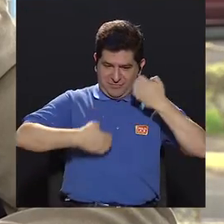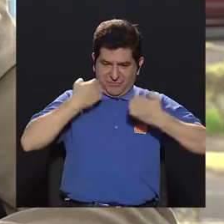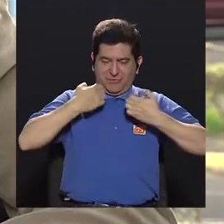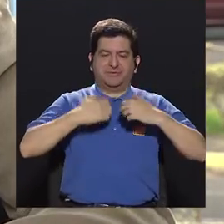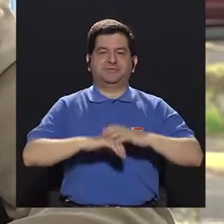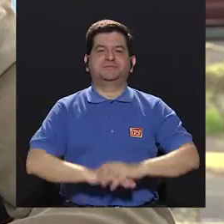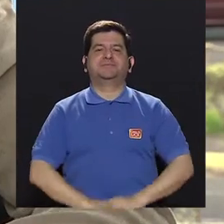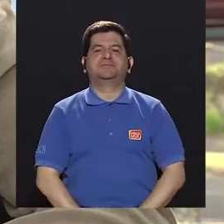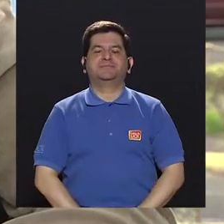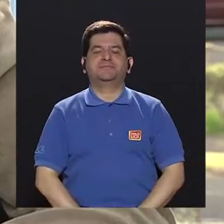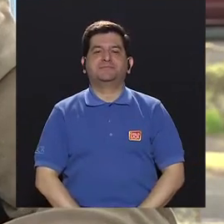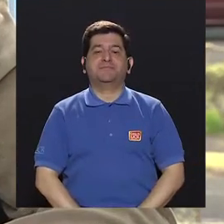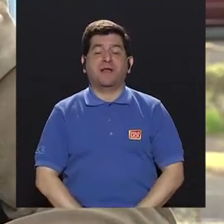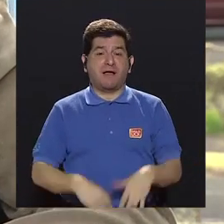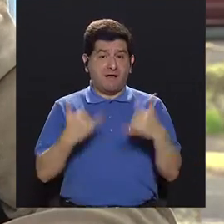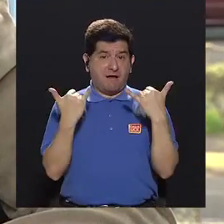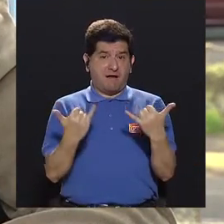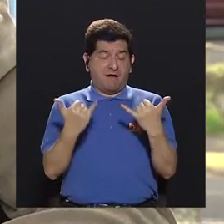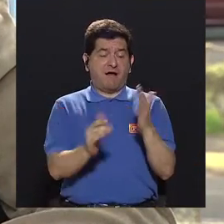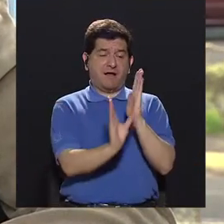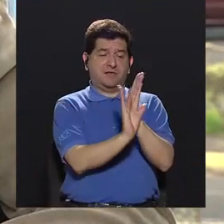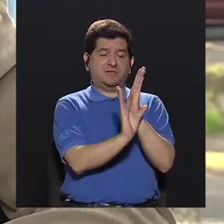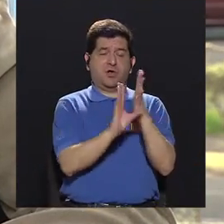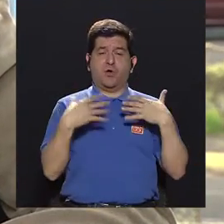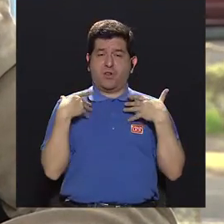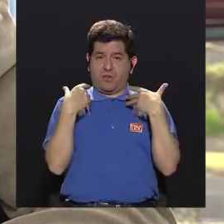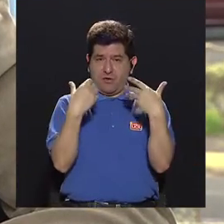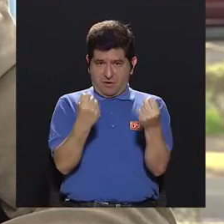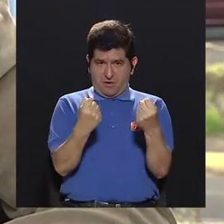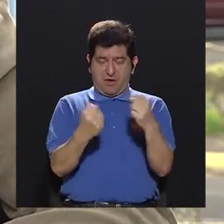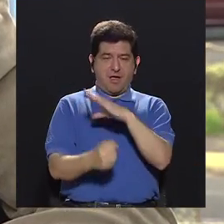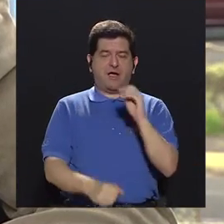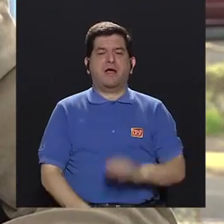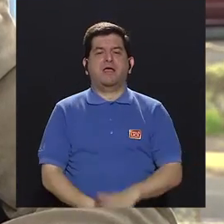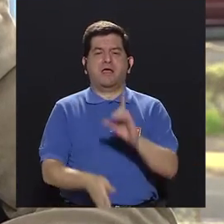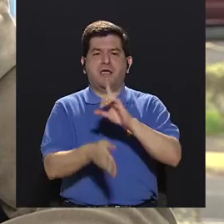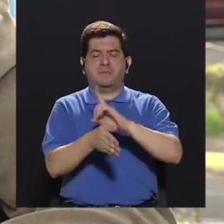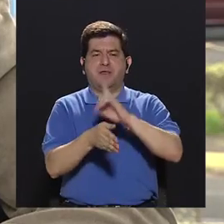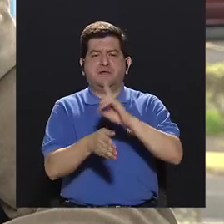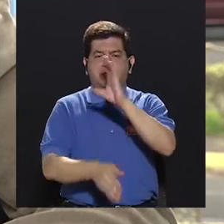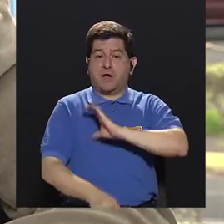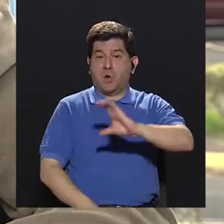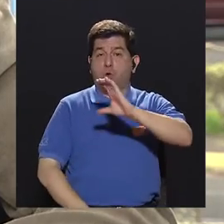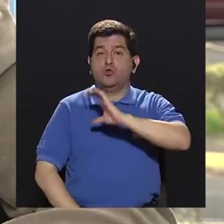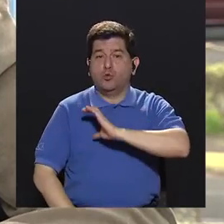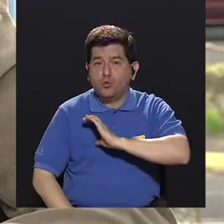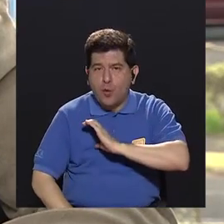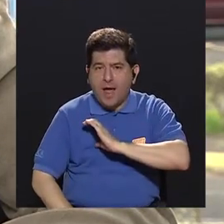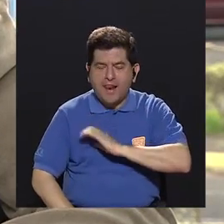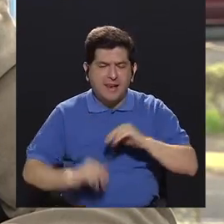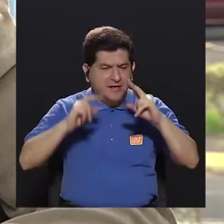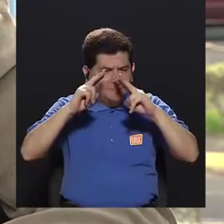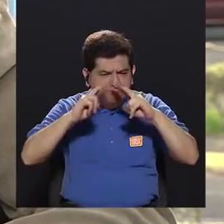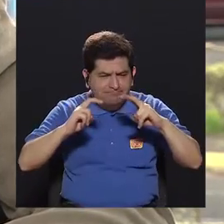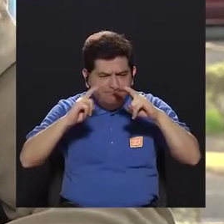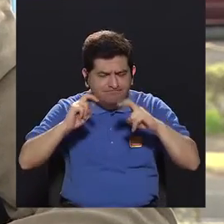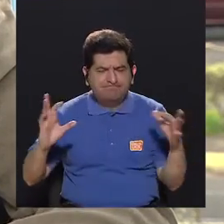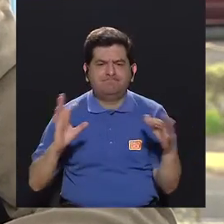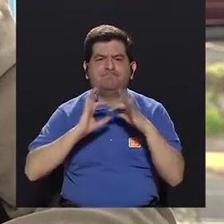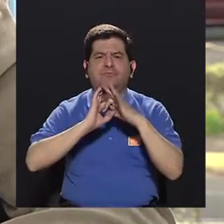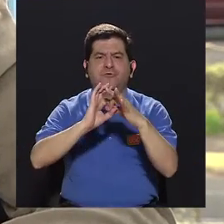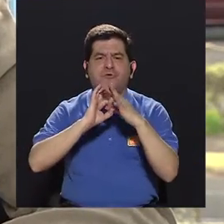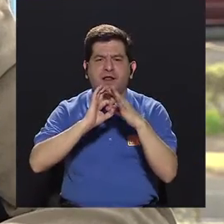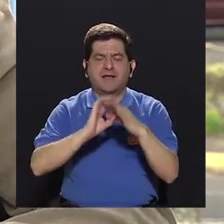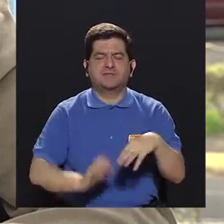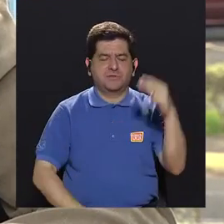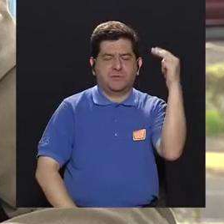emociones. Y es que actualmente la psicología de la salud y la medicina conductual estudian esta relación